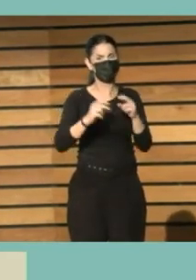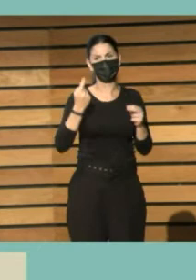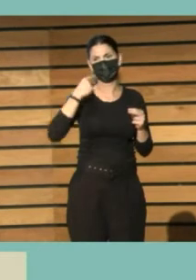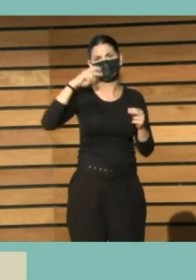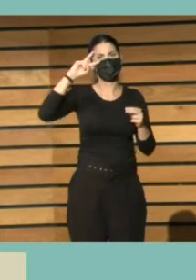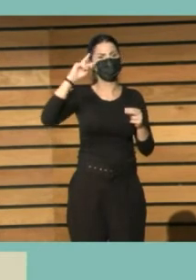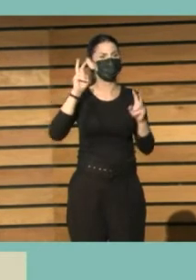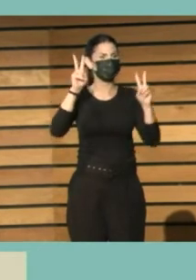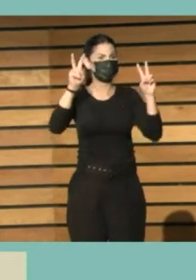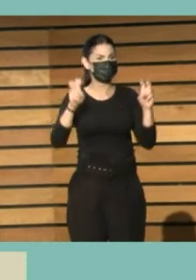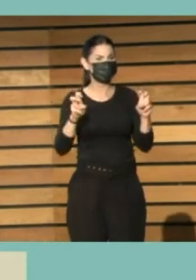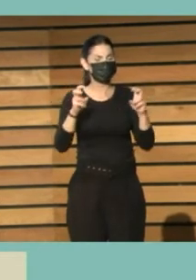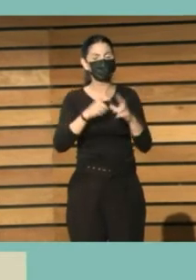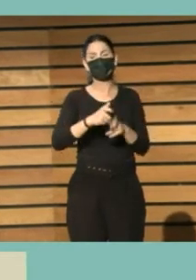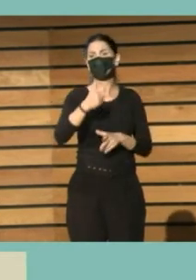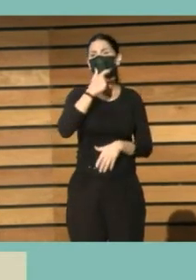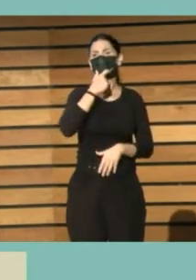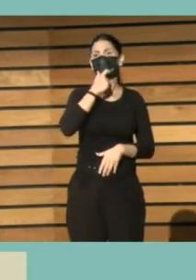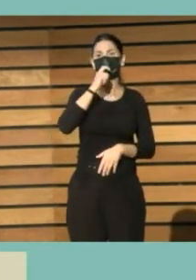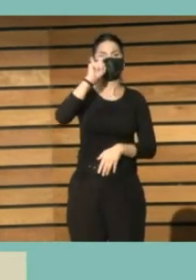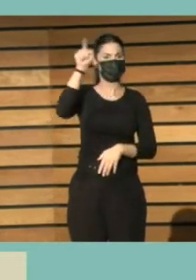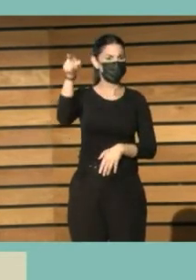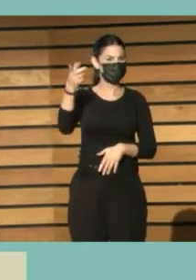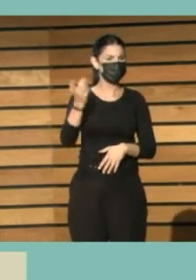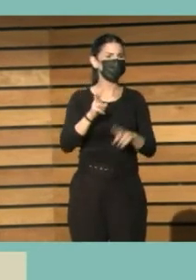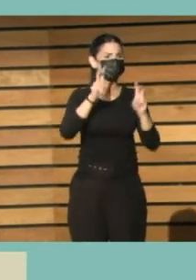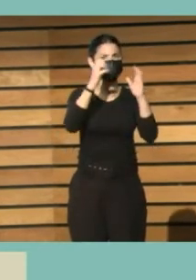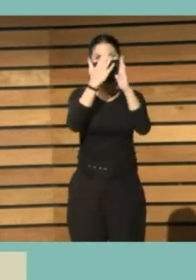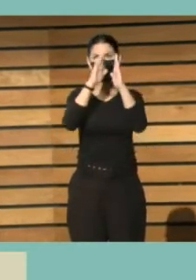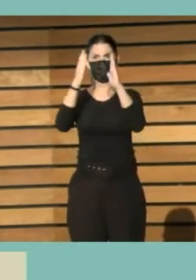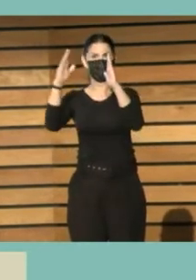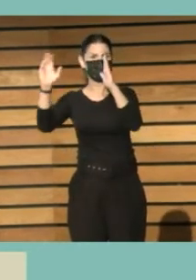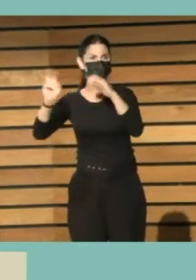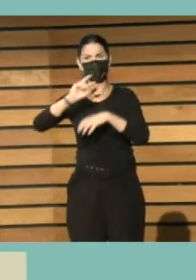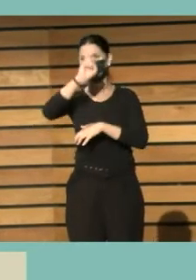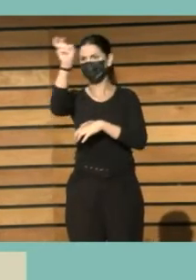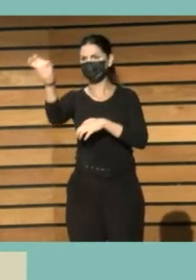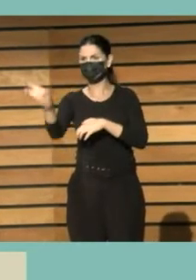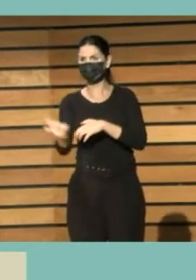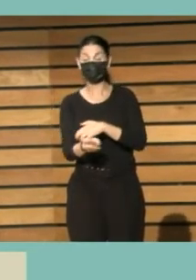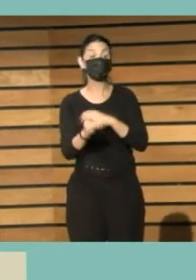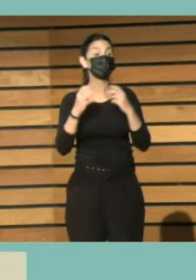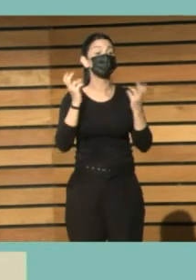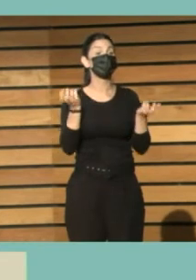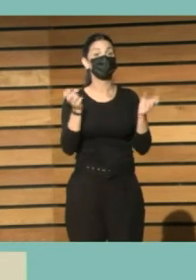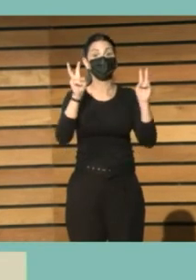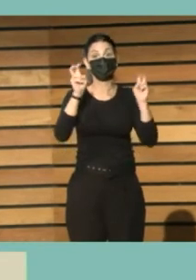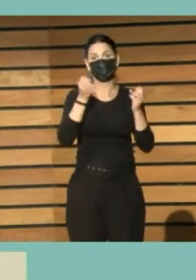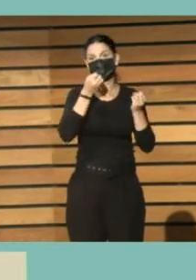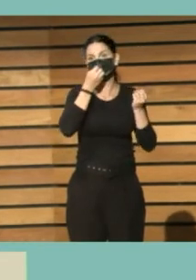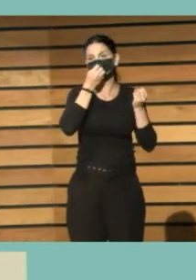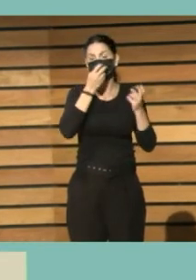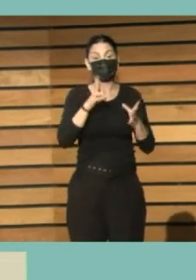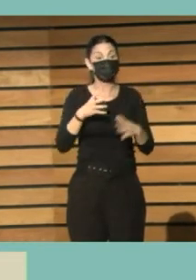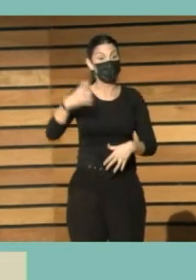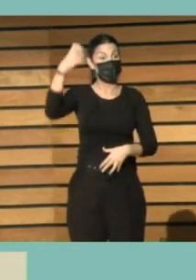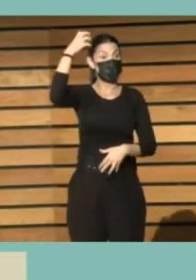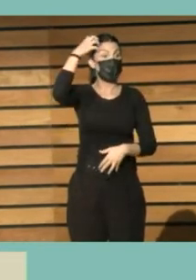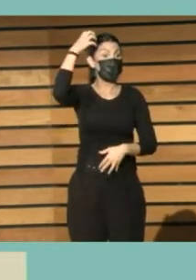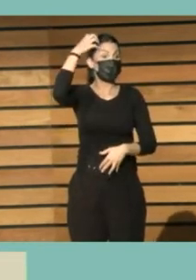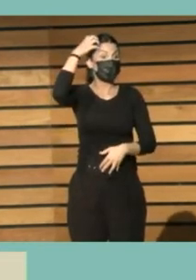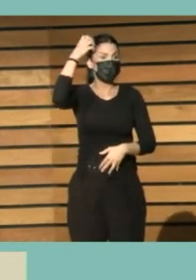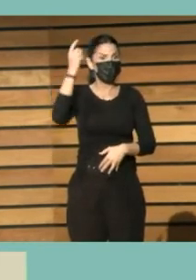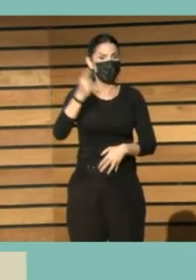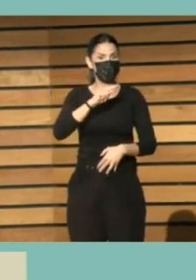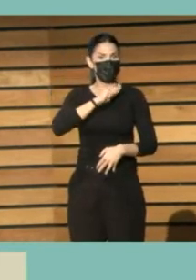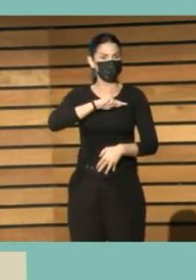en Reino Unido, que había estado allí, con todos los diferentes tipos de bibliotecas, etcétera, etcétera. Lo bueno de eso fue que su majestad se